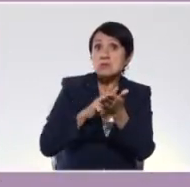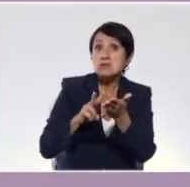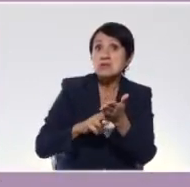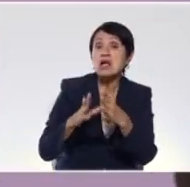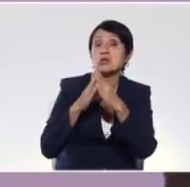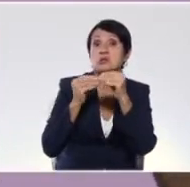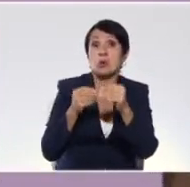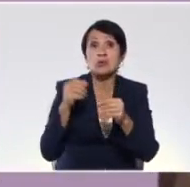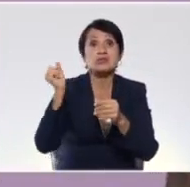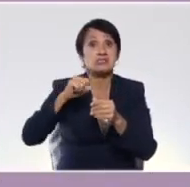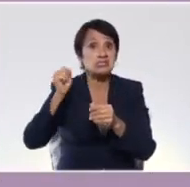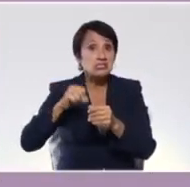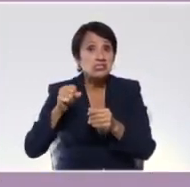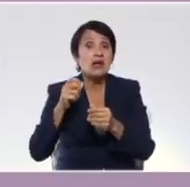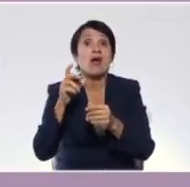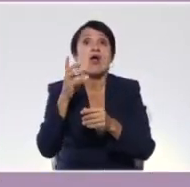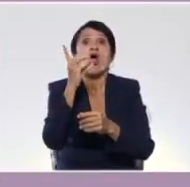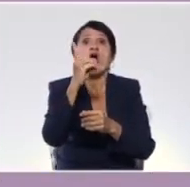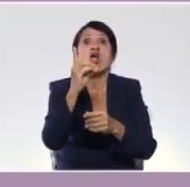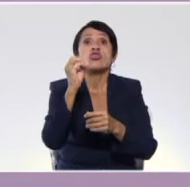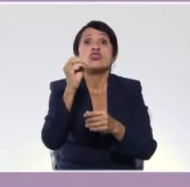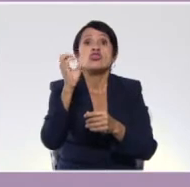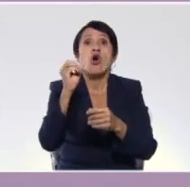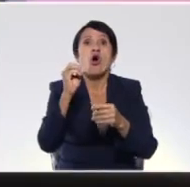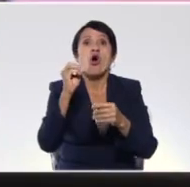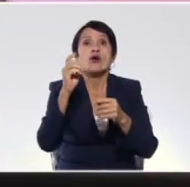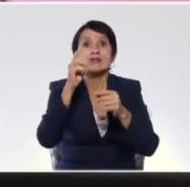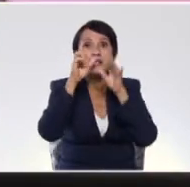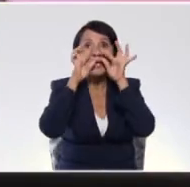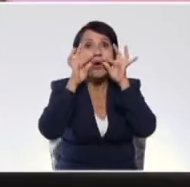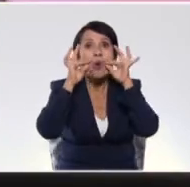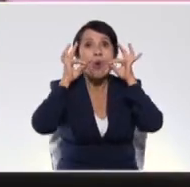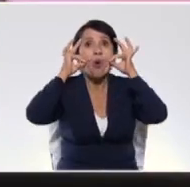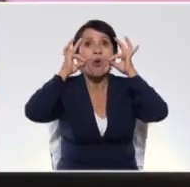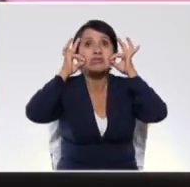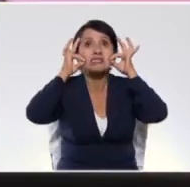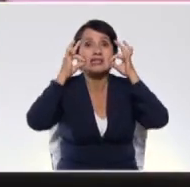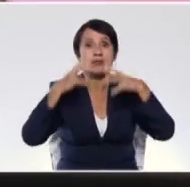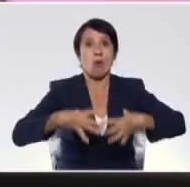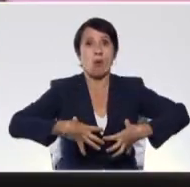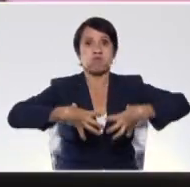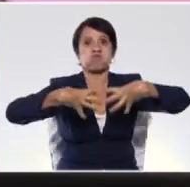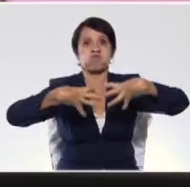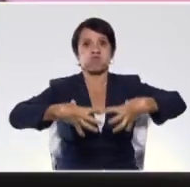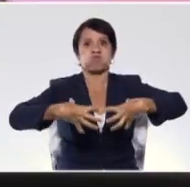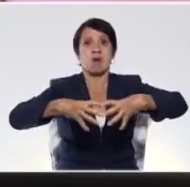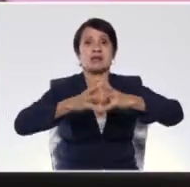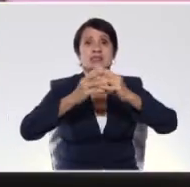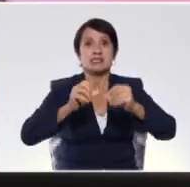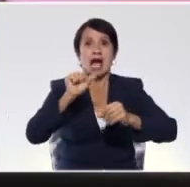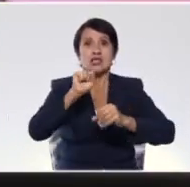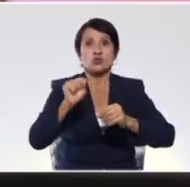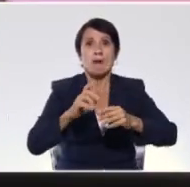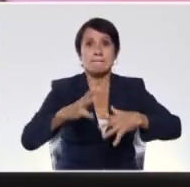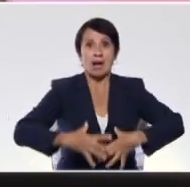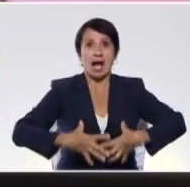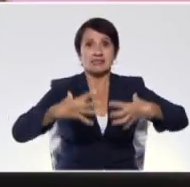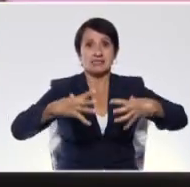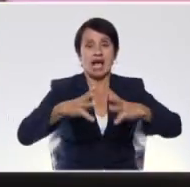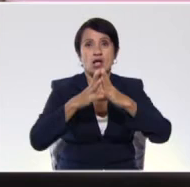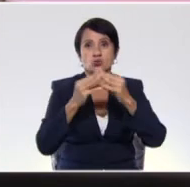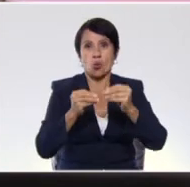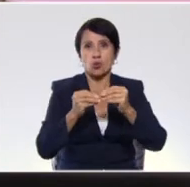ilustraciones. Don Quijote y Sancho Pasa nos hace reír y pensar. ¡Oh, claro que sí! Es